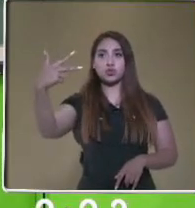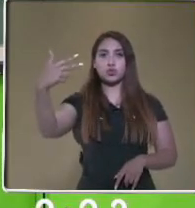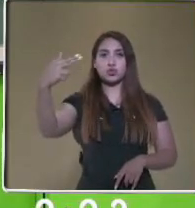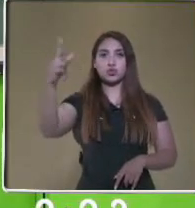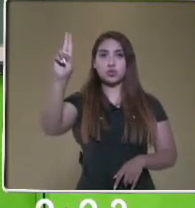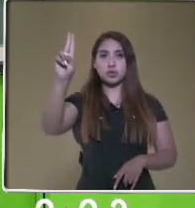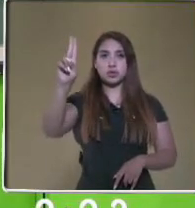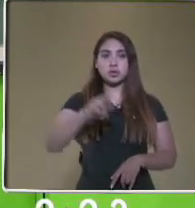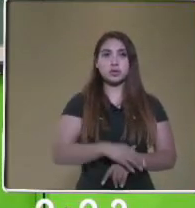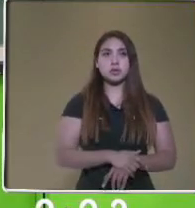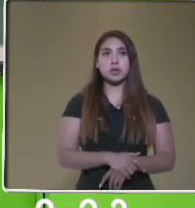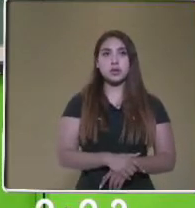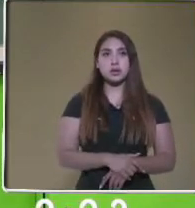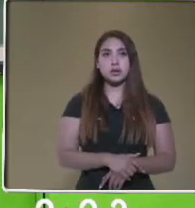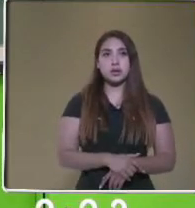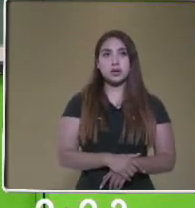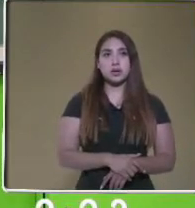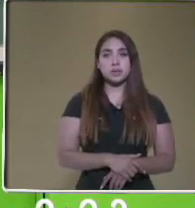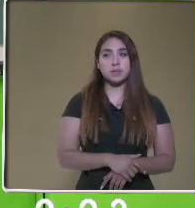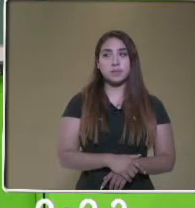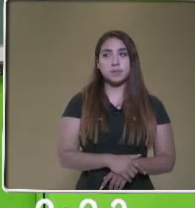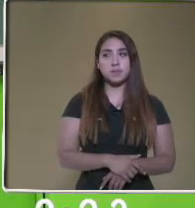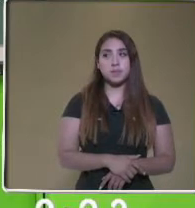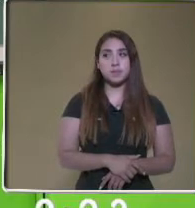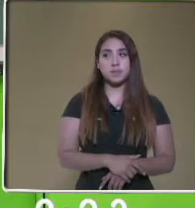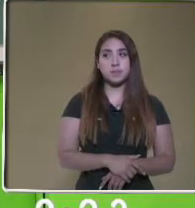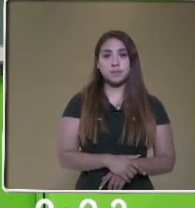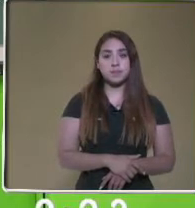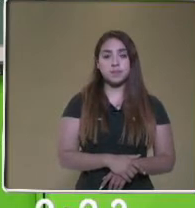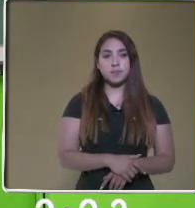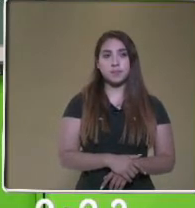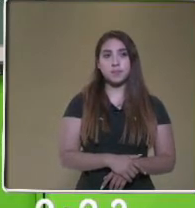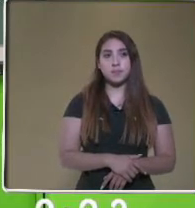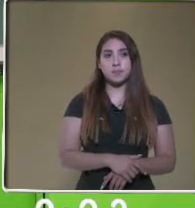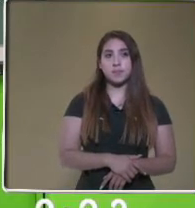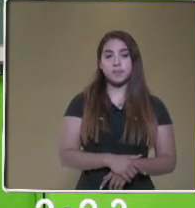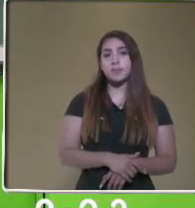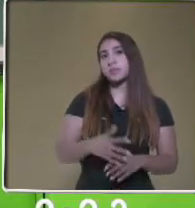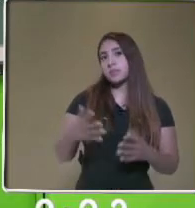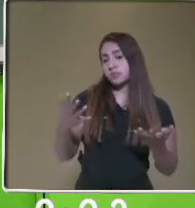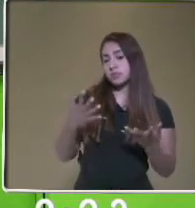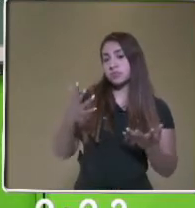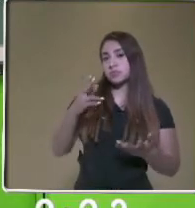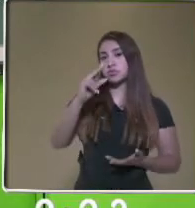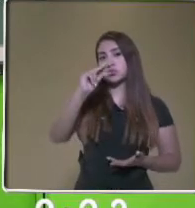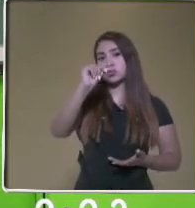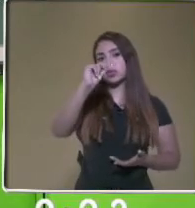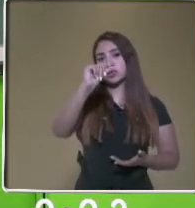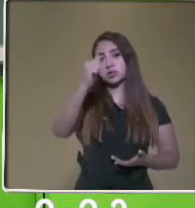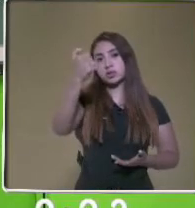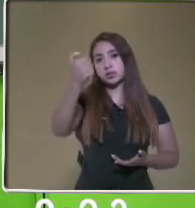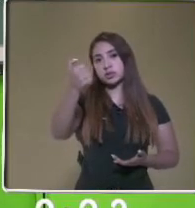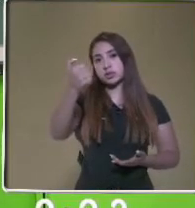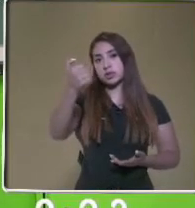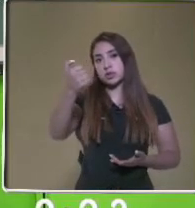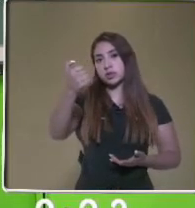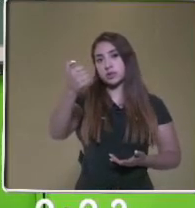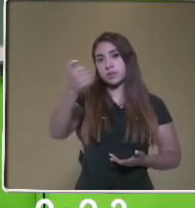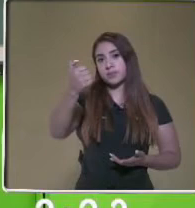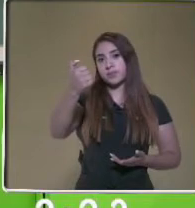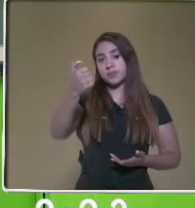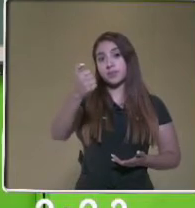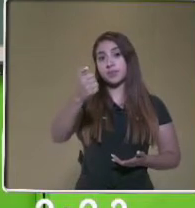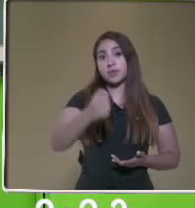otro costado de la tabla vamos a colocar las 86 unidades de automóviles que se producen. Por lo tanto sería